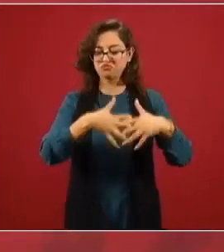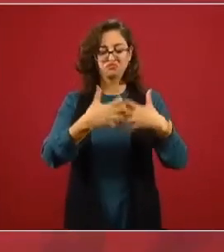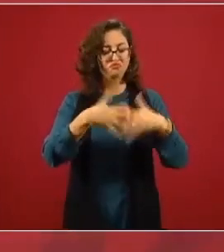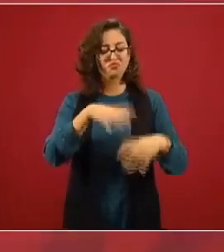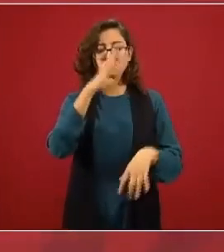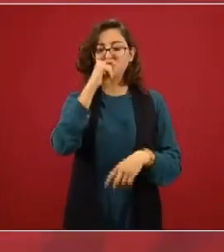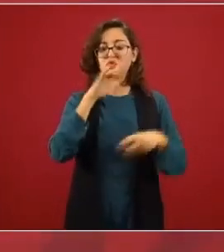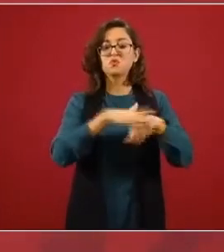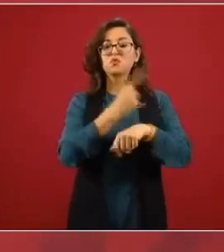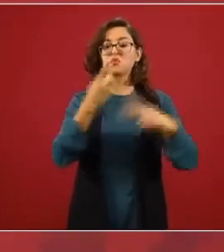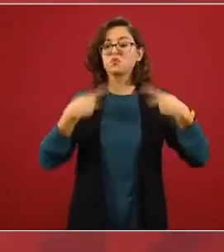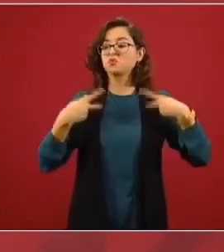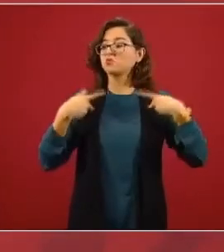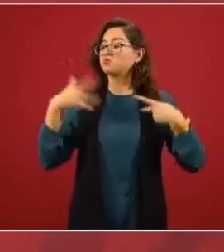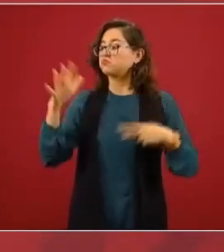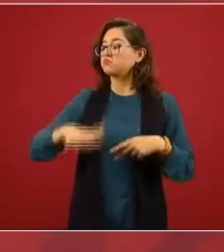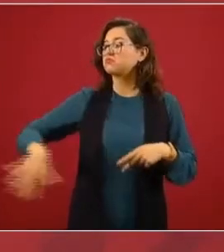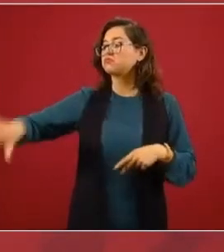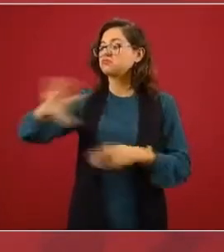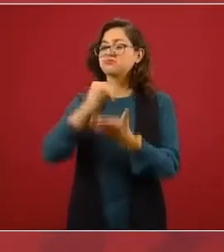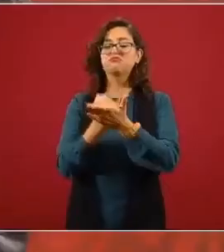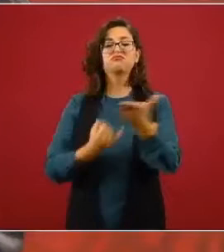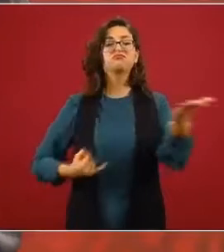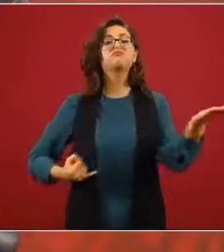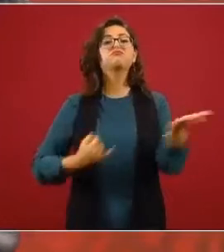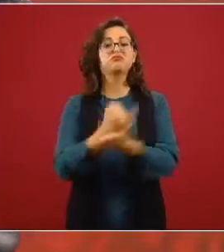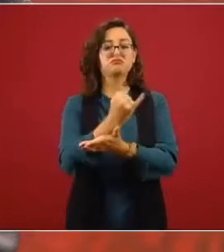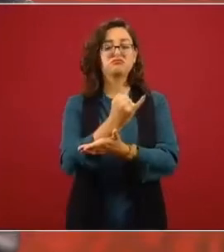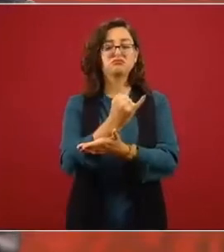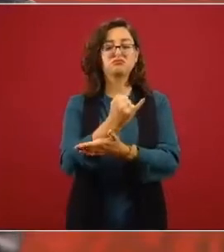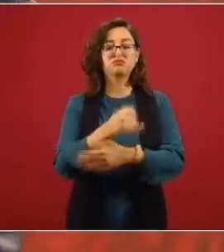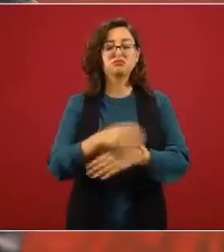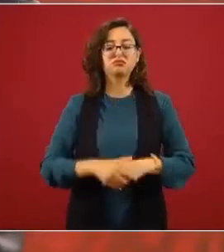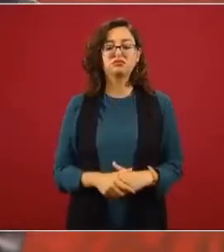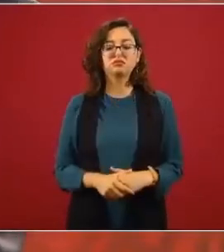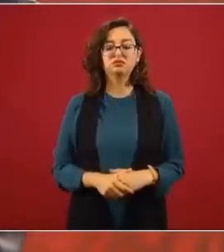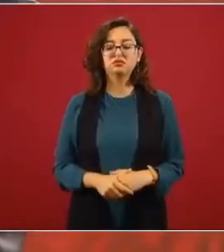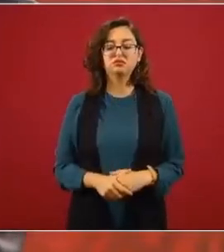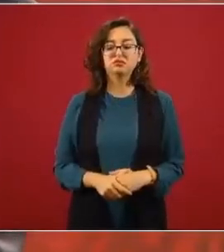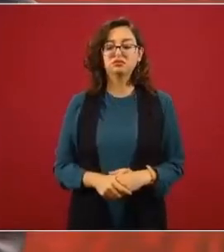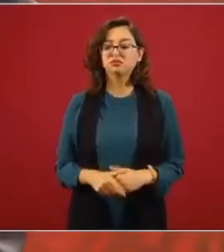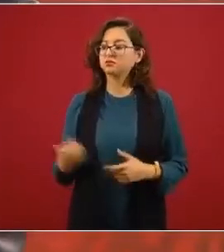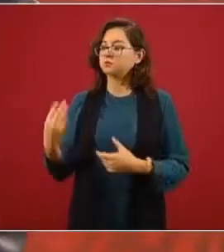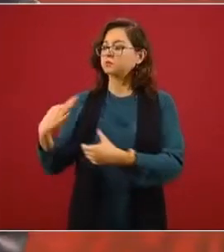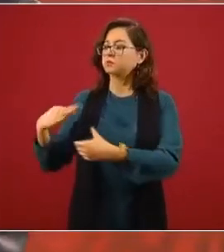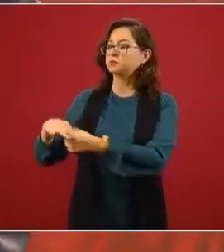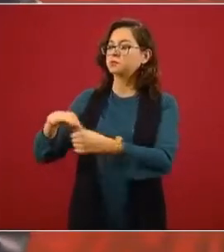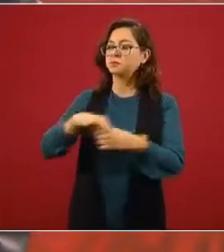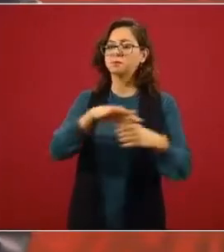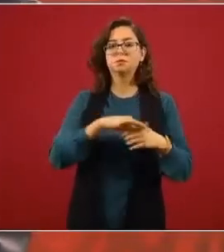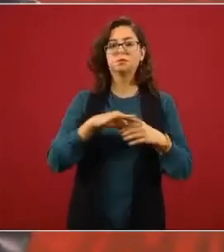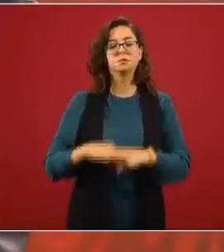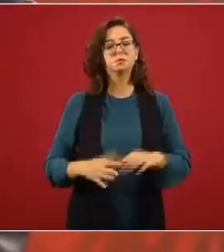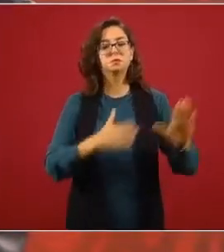así lo decidió la gente. Además, votaron libremente.